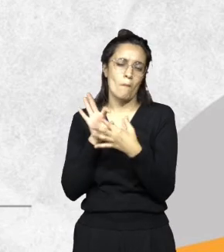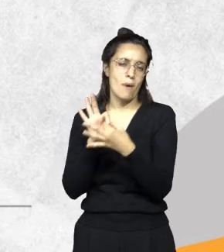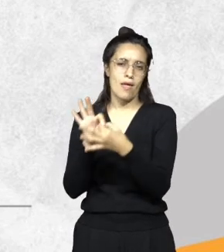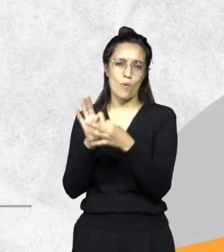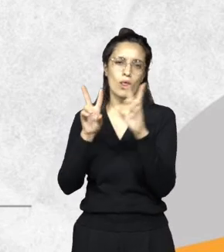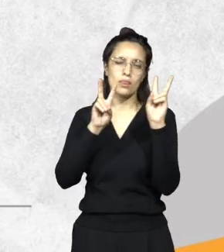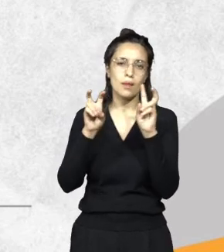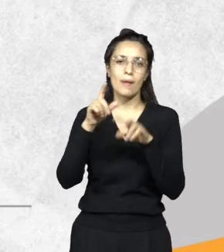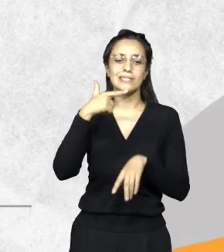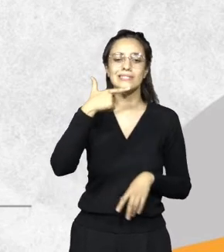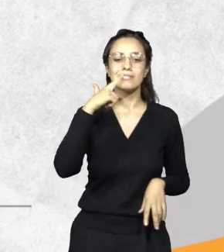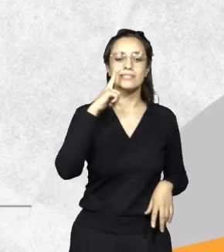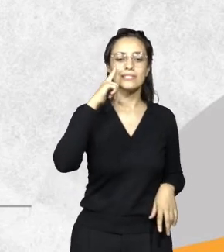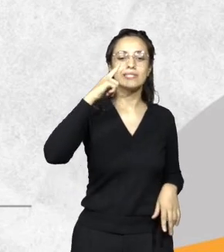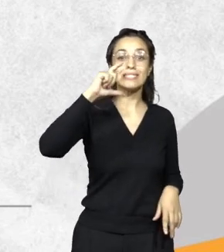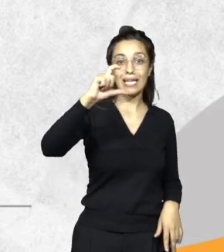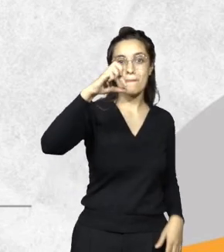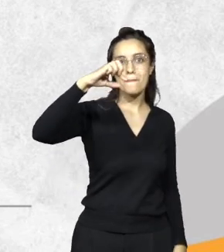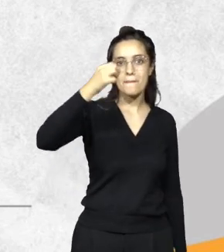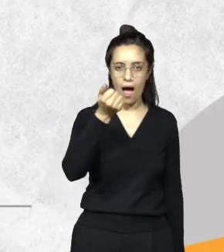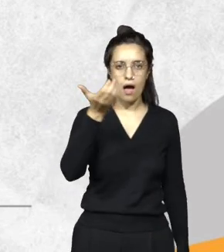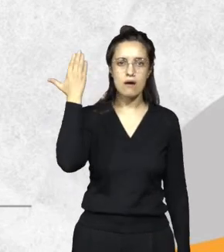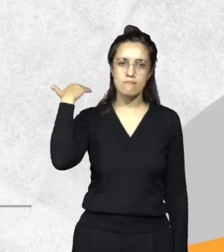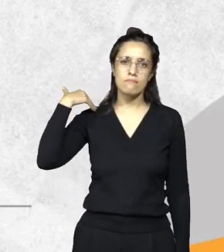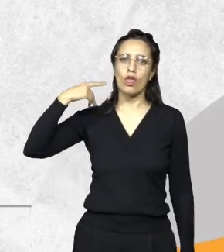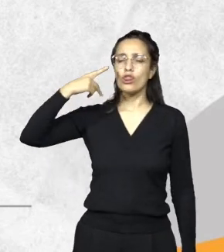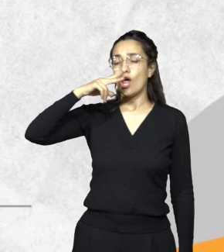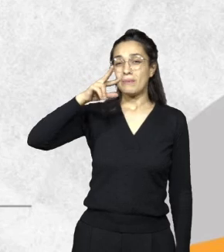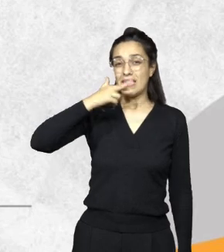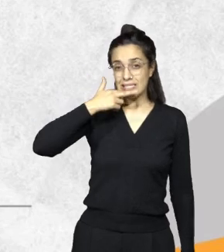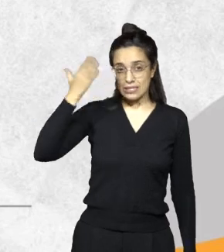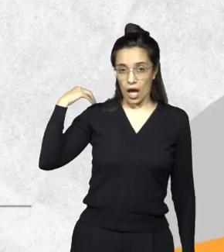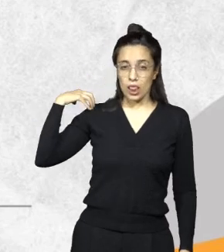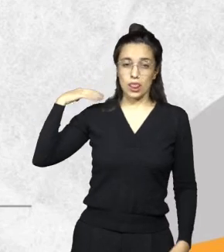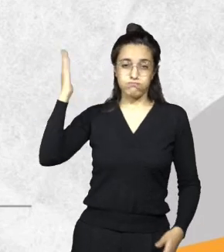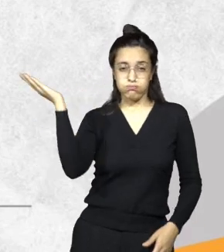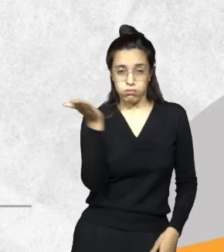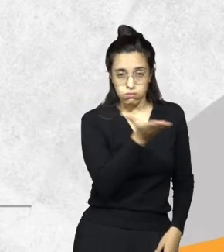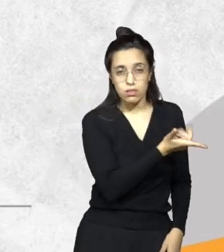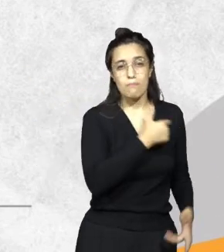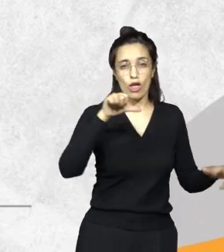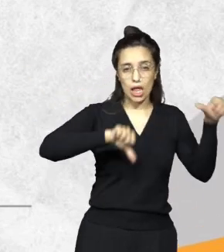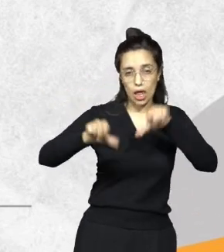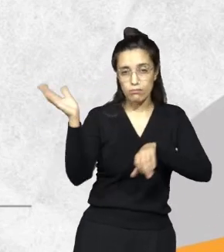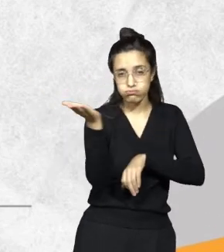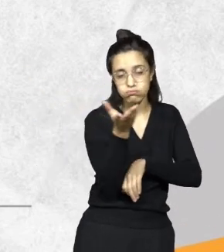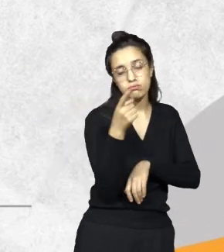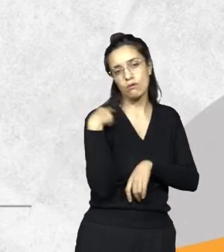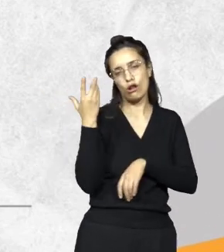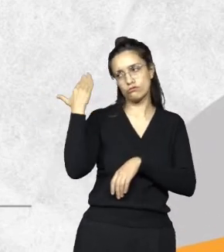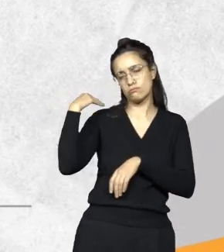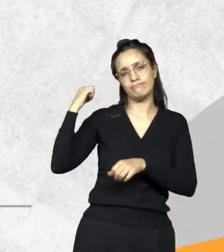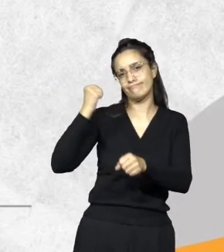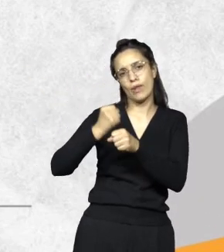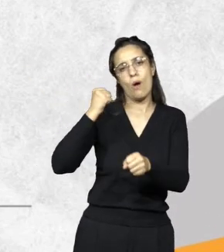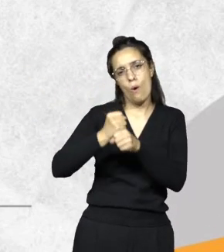es SIGPA, cuando se dieron en el 2017 los desmontes químicos, trabajamos codo a codo todo lo que son las habilitaciones de los SAT y